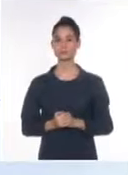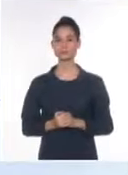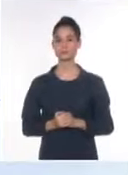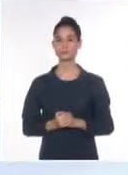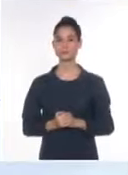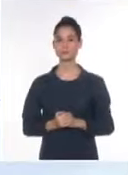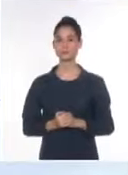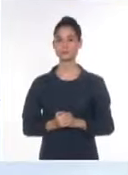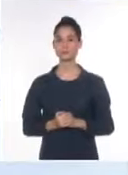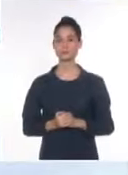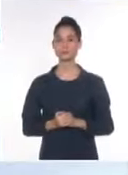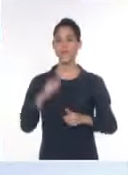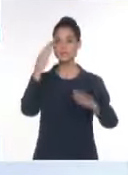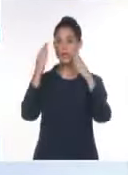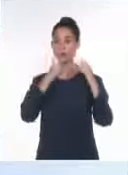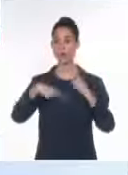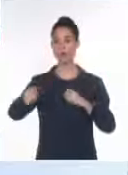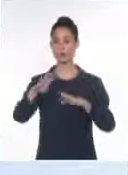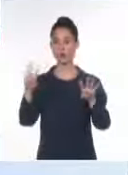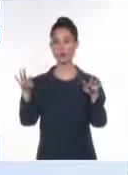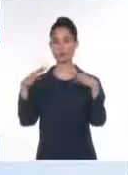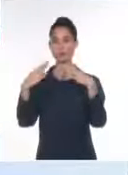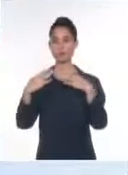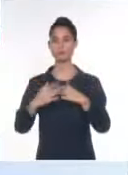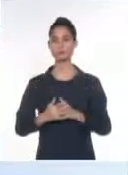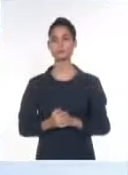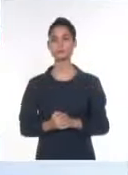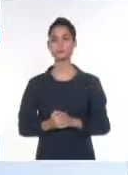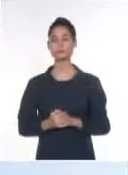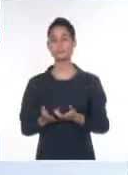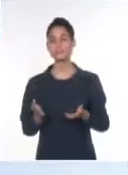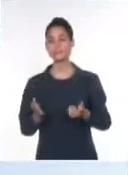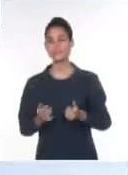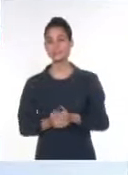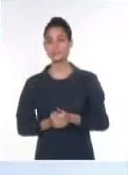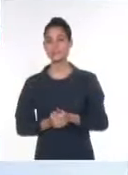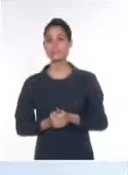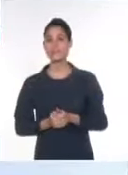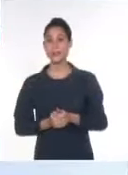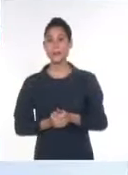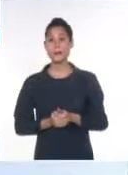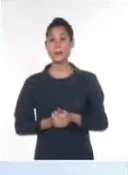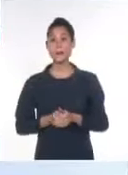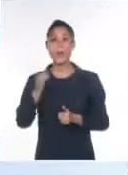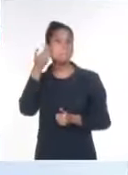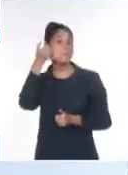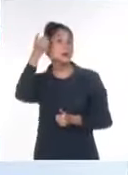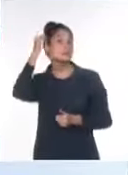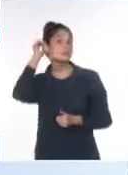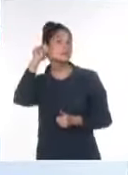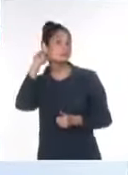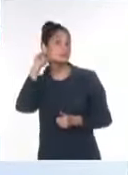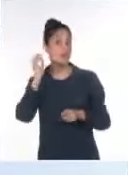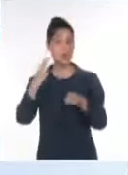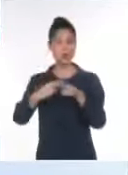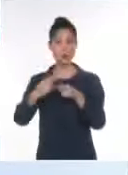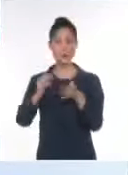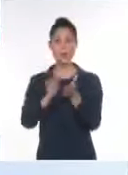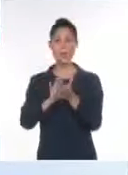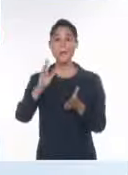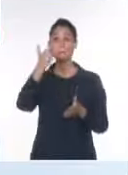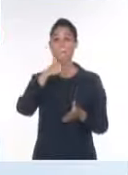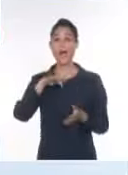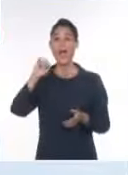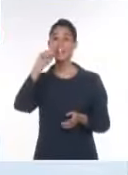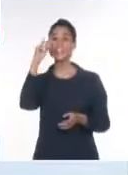para Lady Mari y para los televidentes. Como bien dijo un colega, a María Corina Machado y a su escudero, Edmundo González, porque realmente es lo que